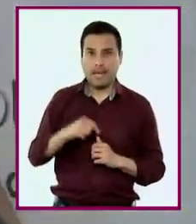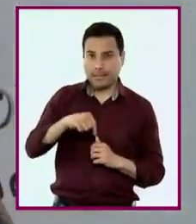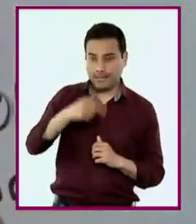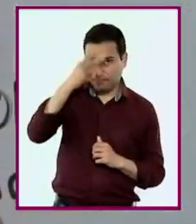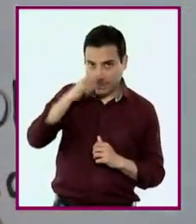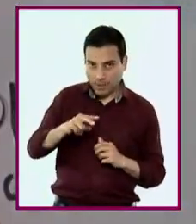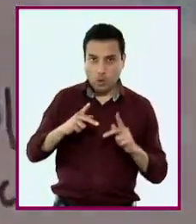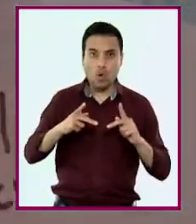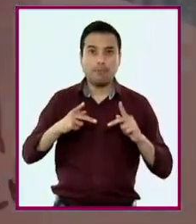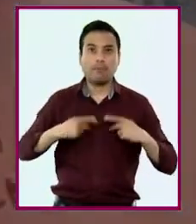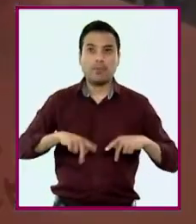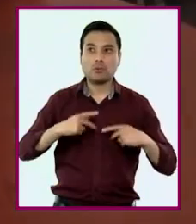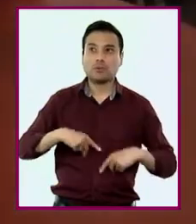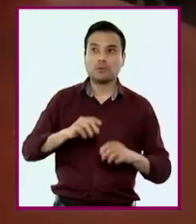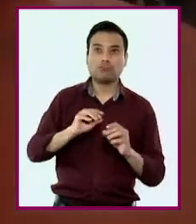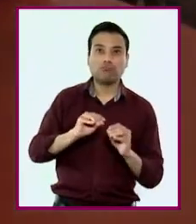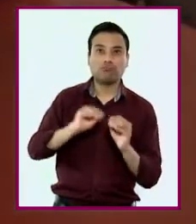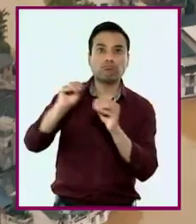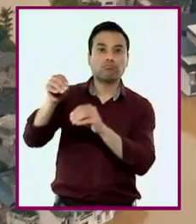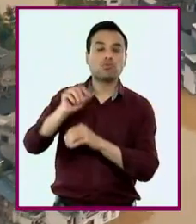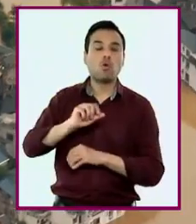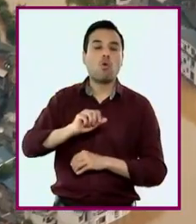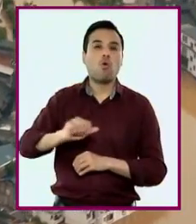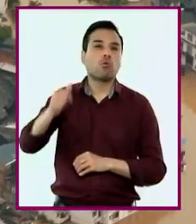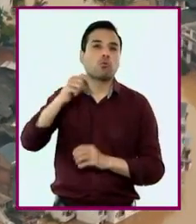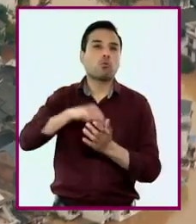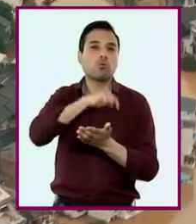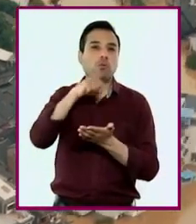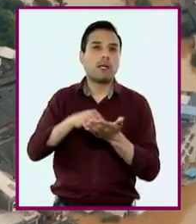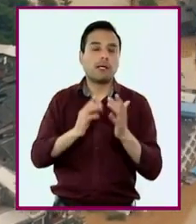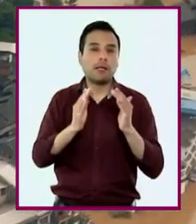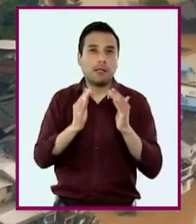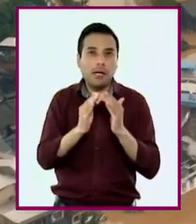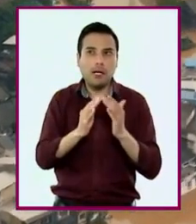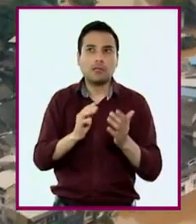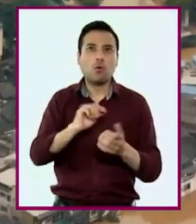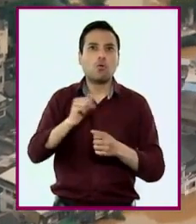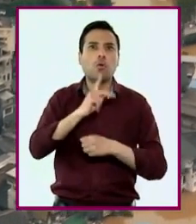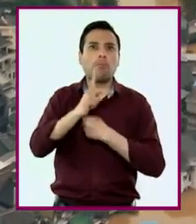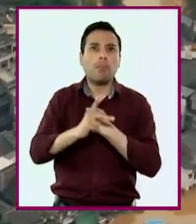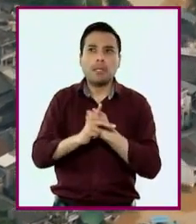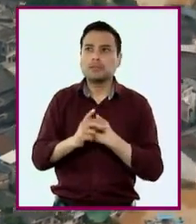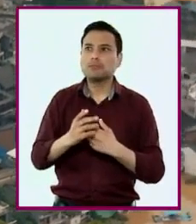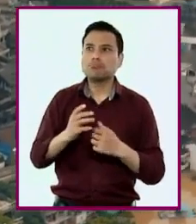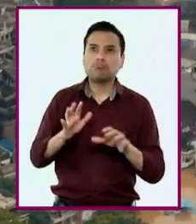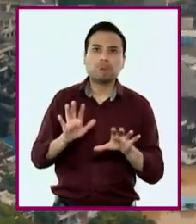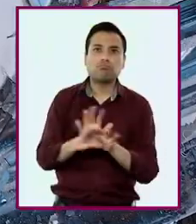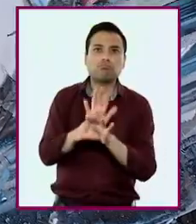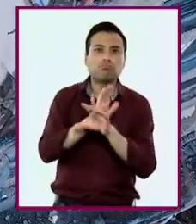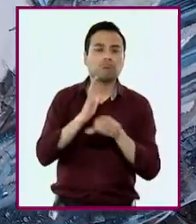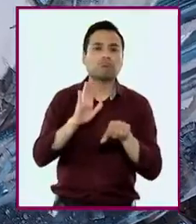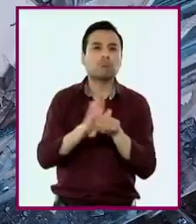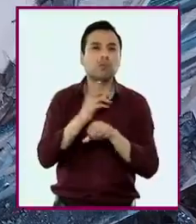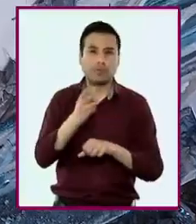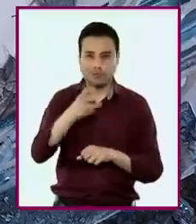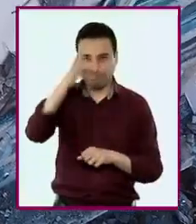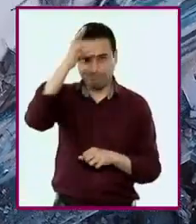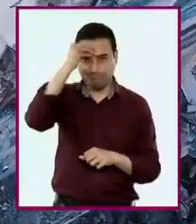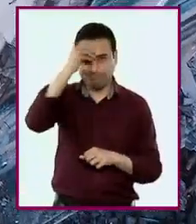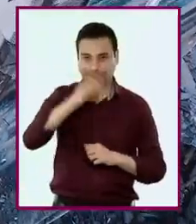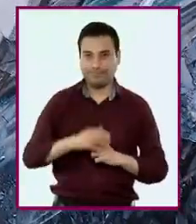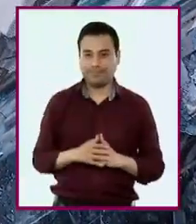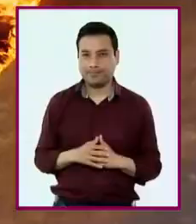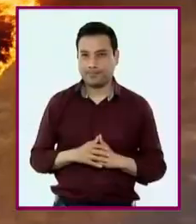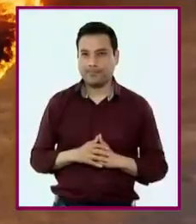como la migración en México y el mundo. Además, comprenderán por qué los desastres no son naturales